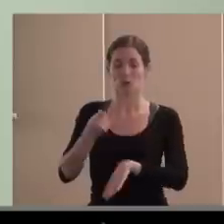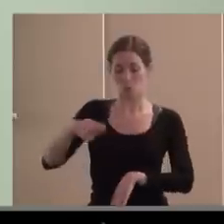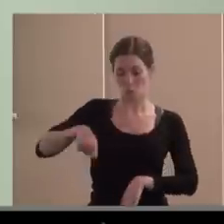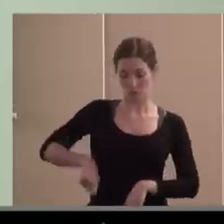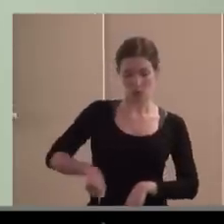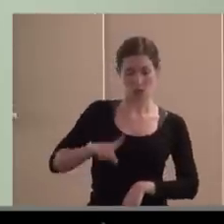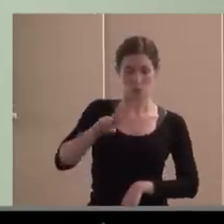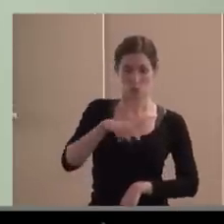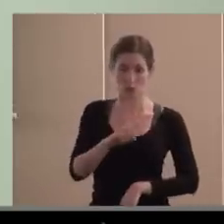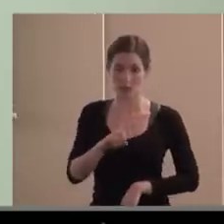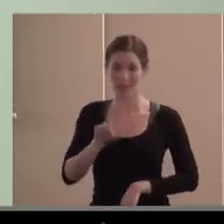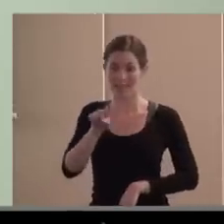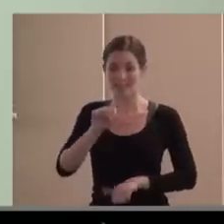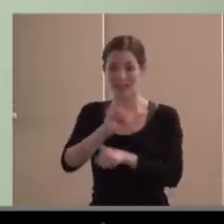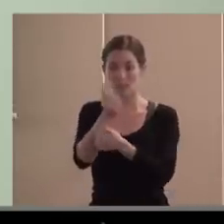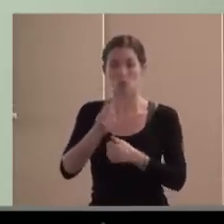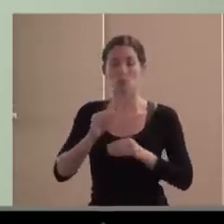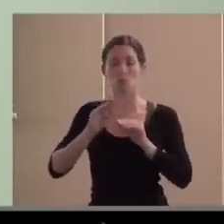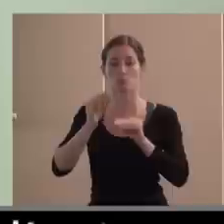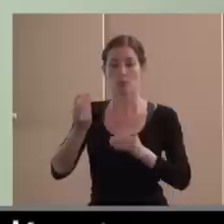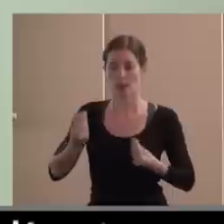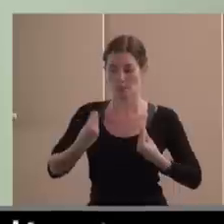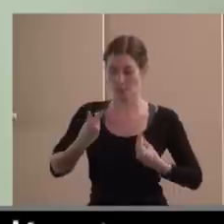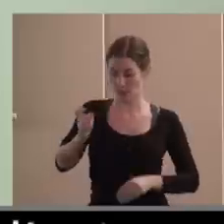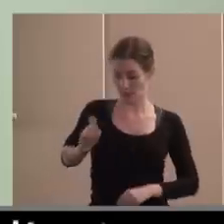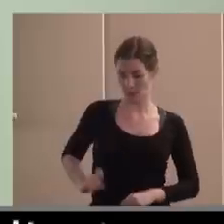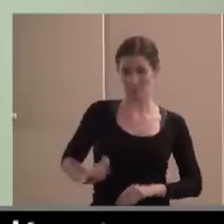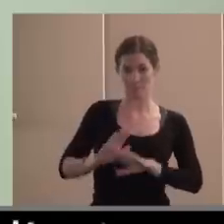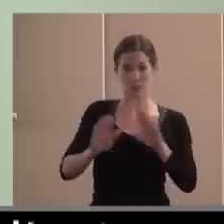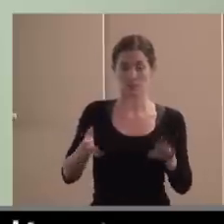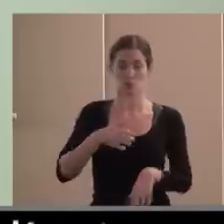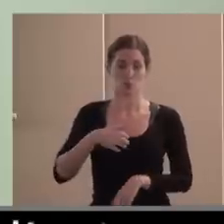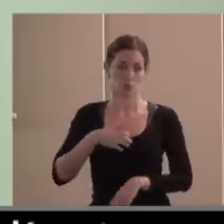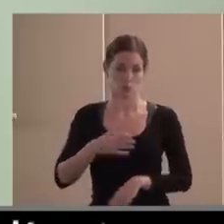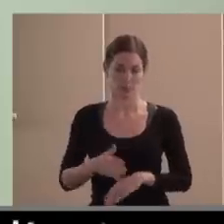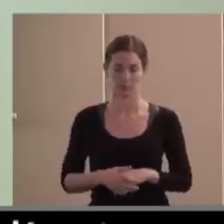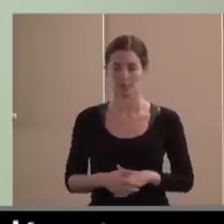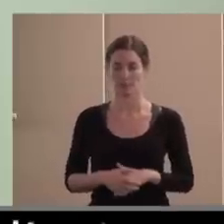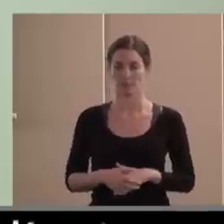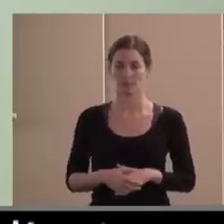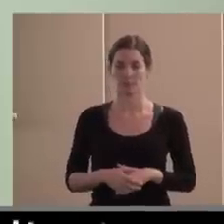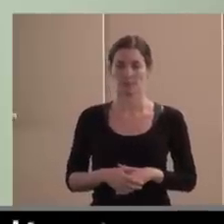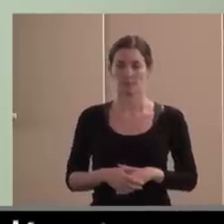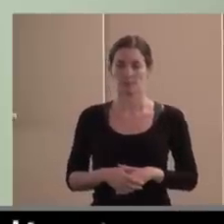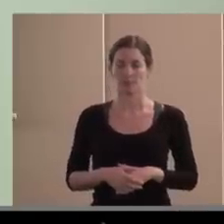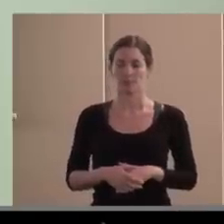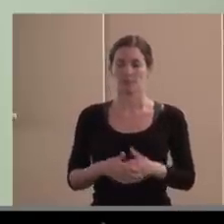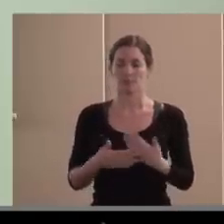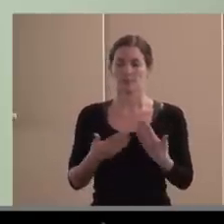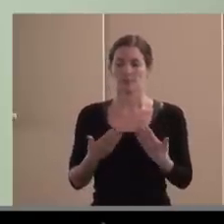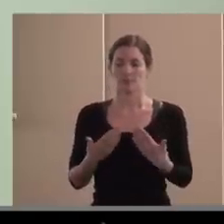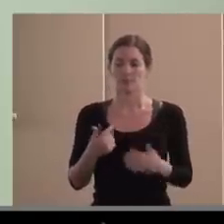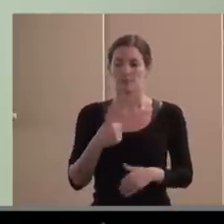de su propia subsistencia como personas o como familias. He querido